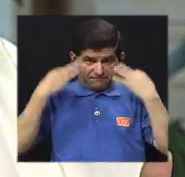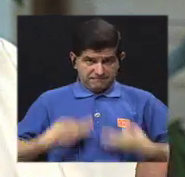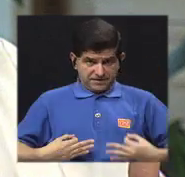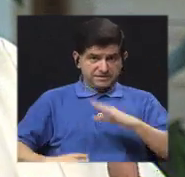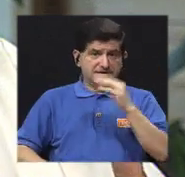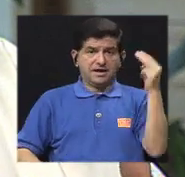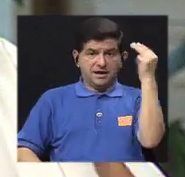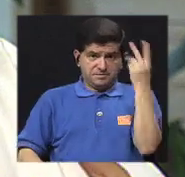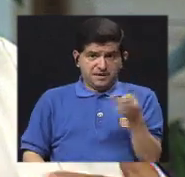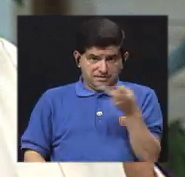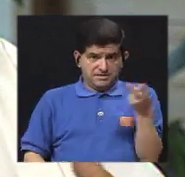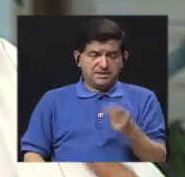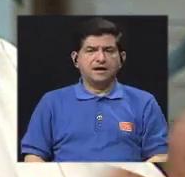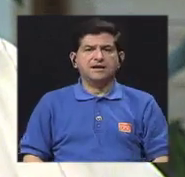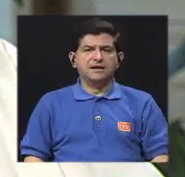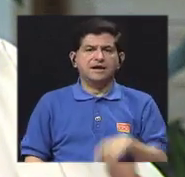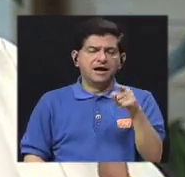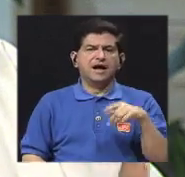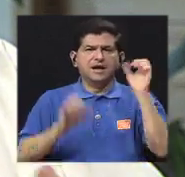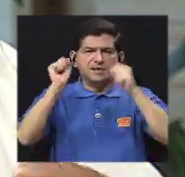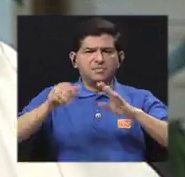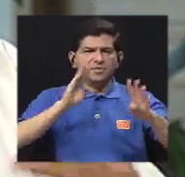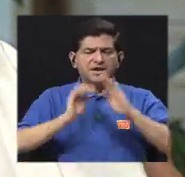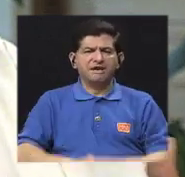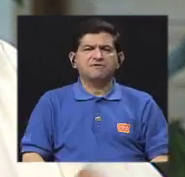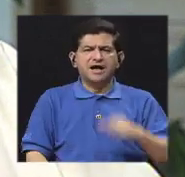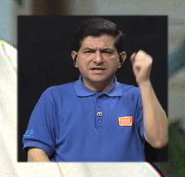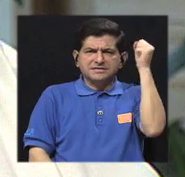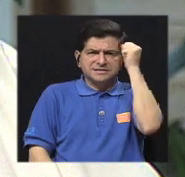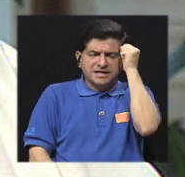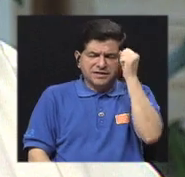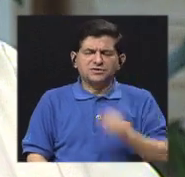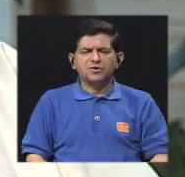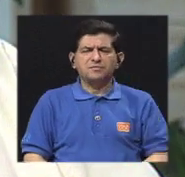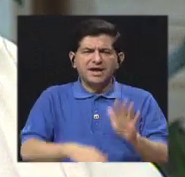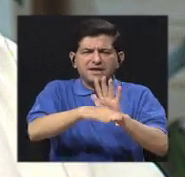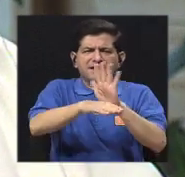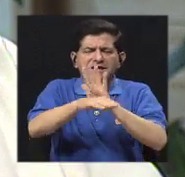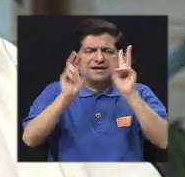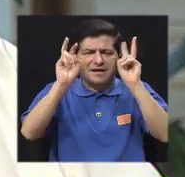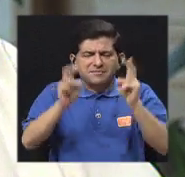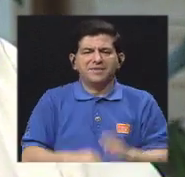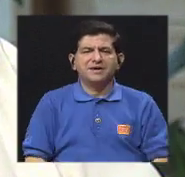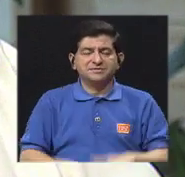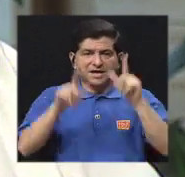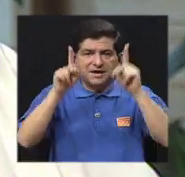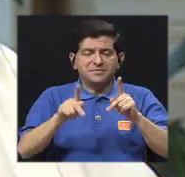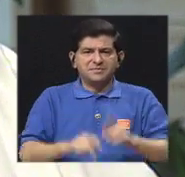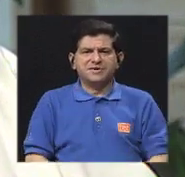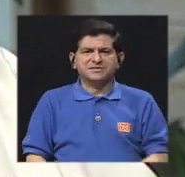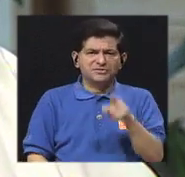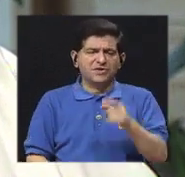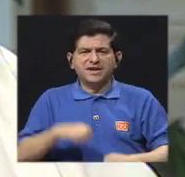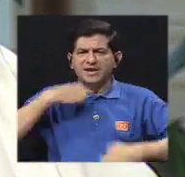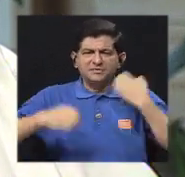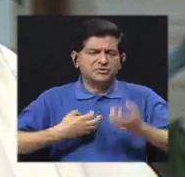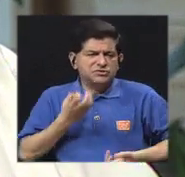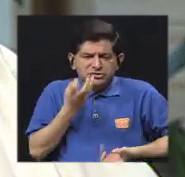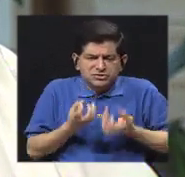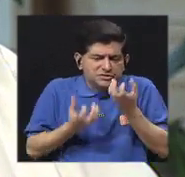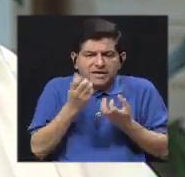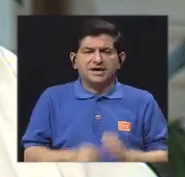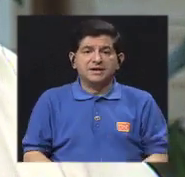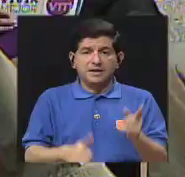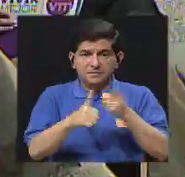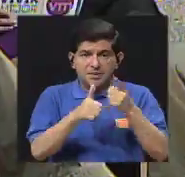Ahí podríamos hablar del burnout, que es el síndrome del quemado, el síndrome del cuidador. En general lo que hacemos con las personas enfermas